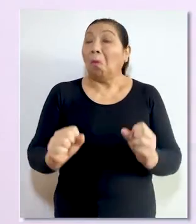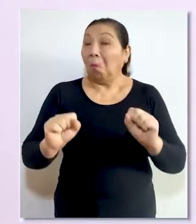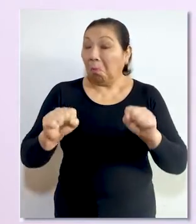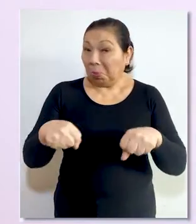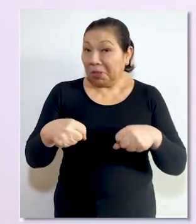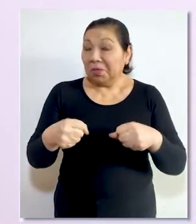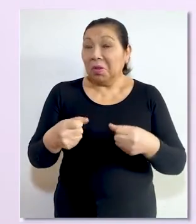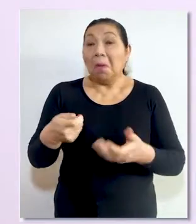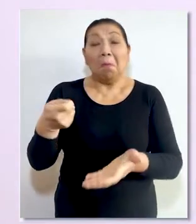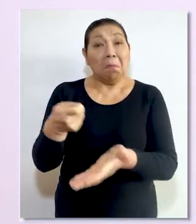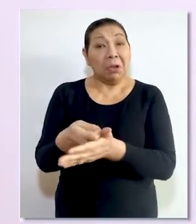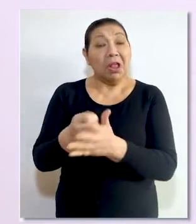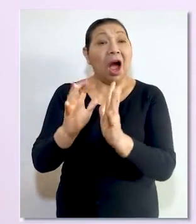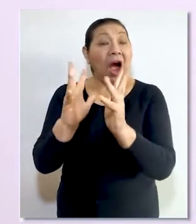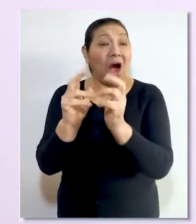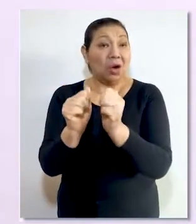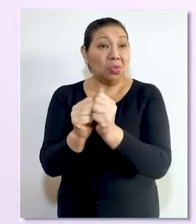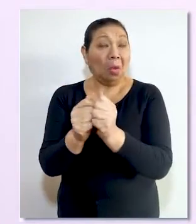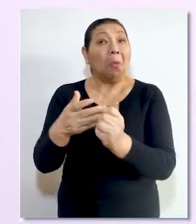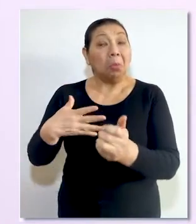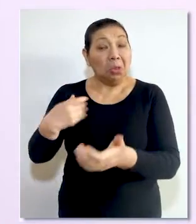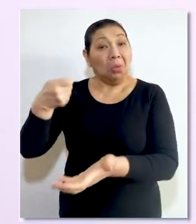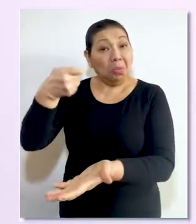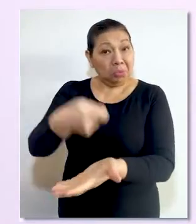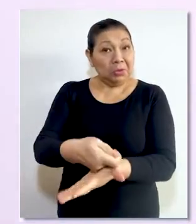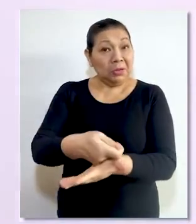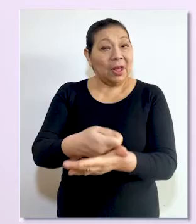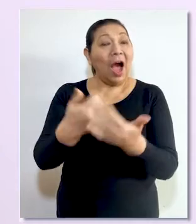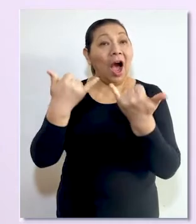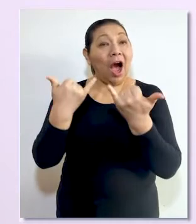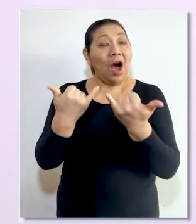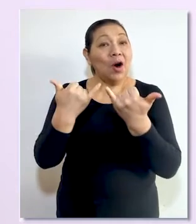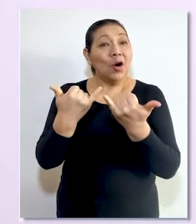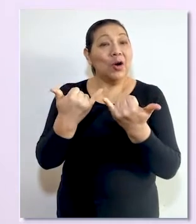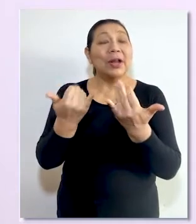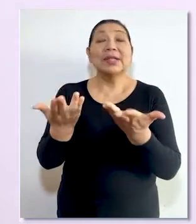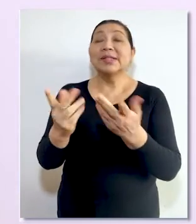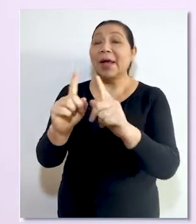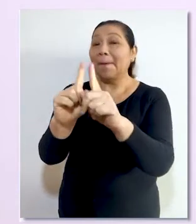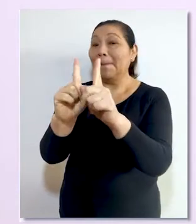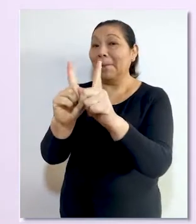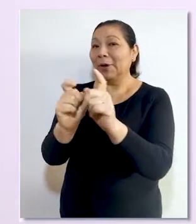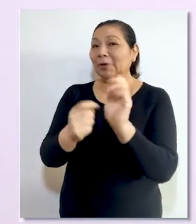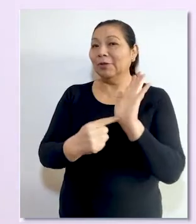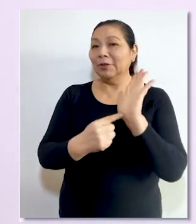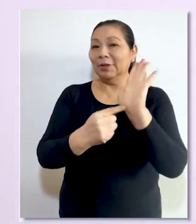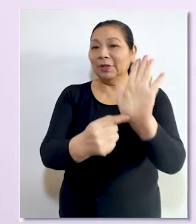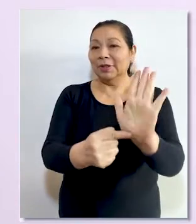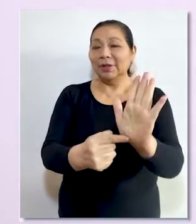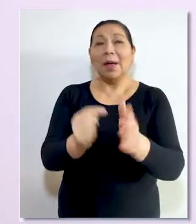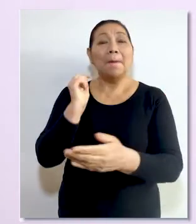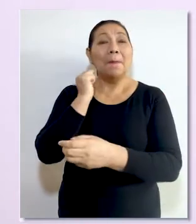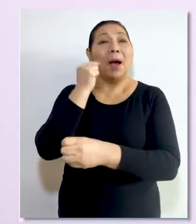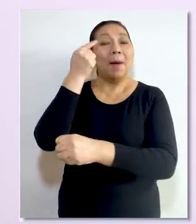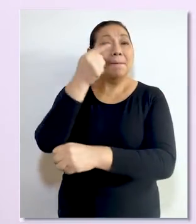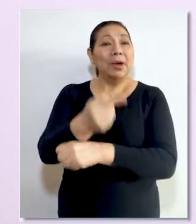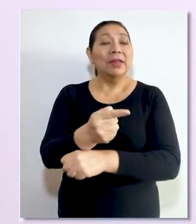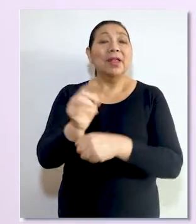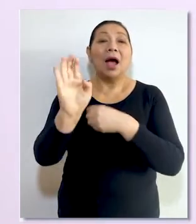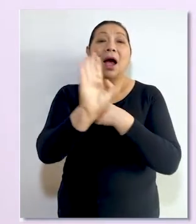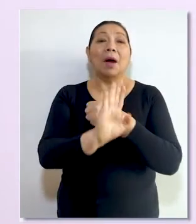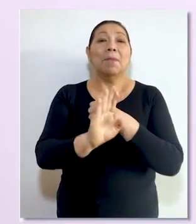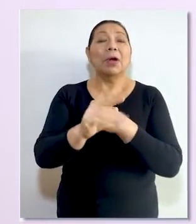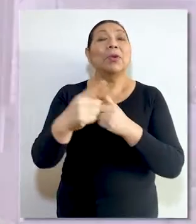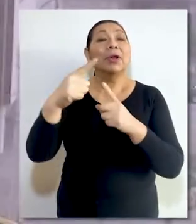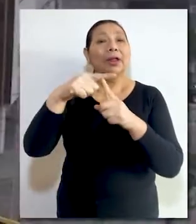¿Pueden los aportes de un asociado ser devueltos? A continuación respondemos a esta pregunta y presentamos una demanda de amparo